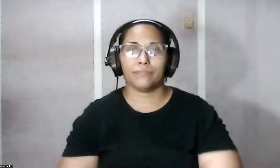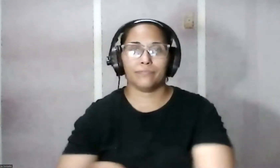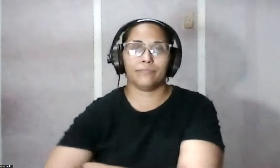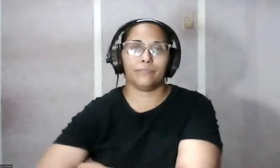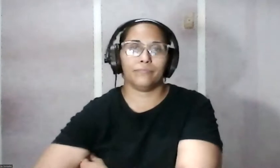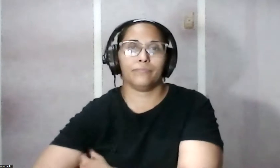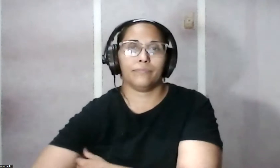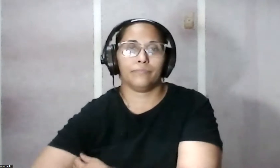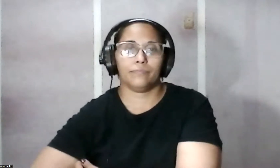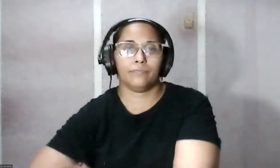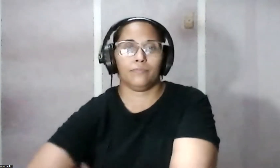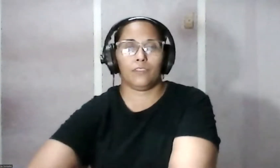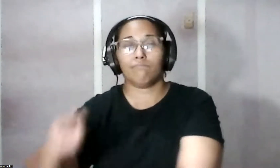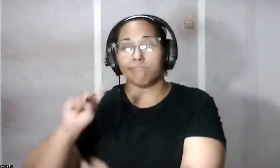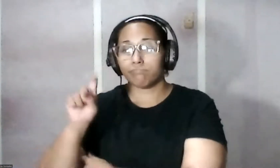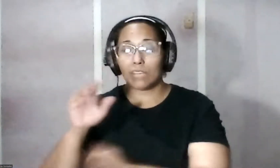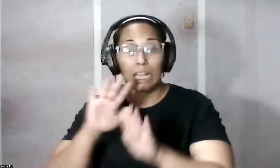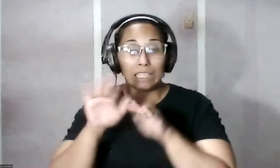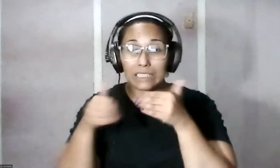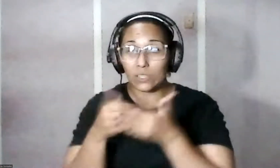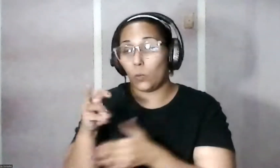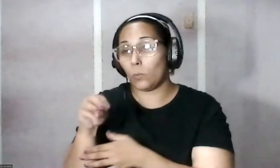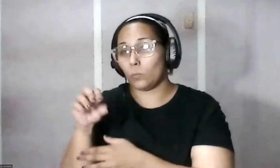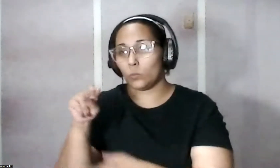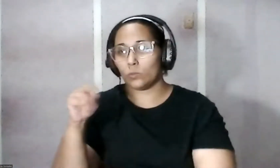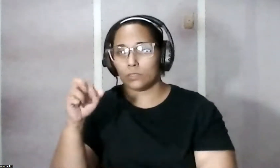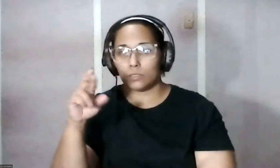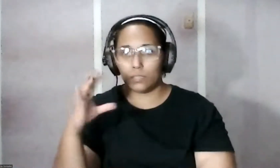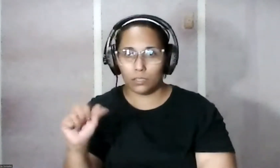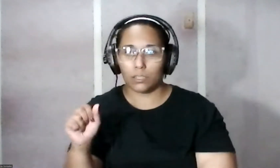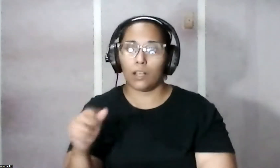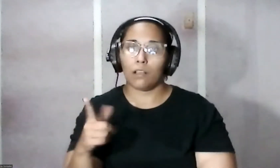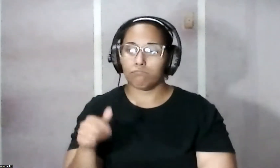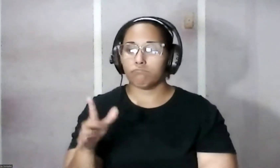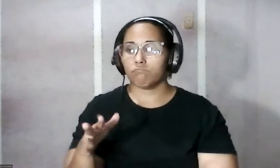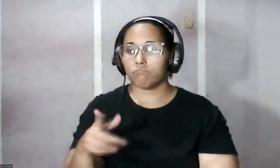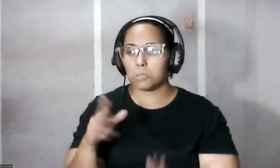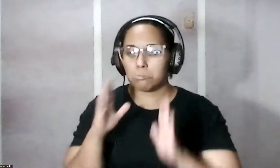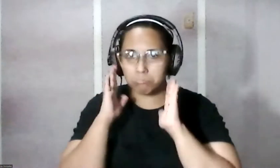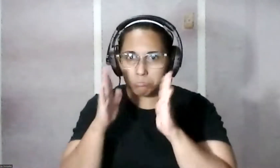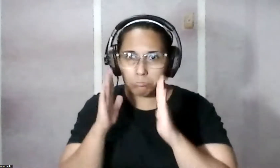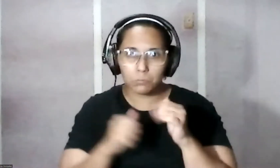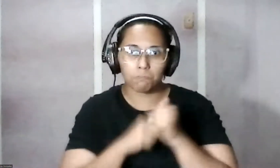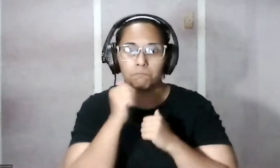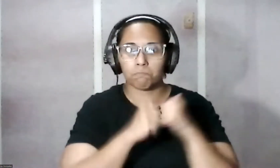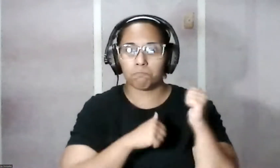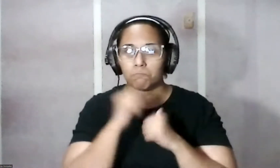pregunta ¿estaban todos los monarcas a favor de estas construcciones y fortificaciones?